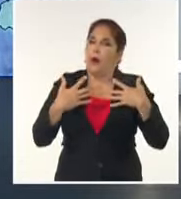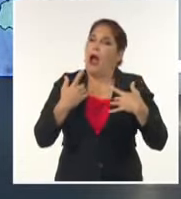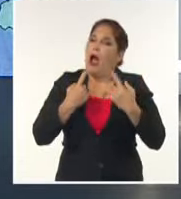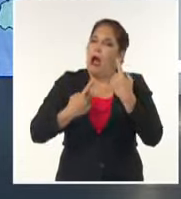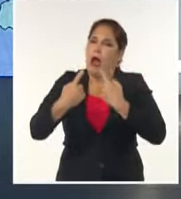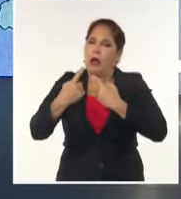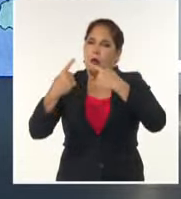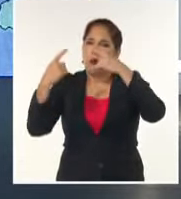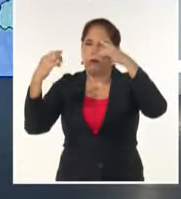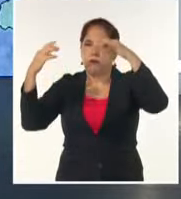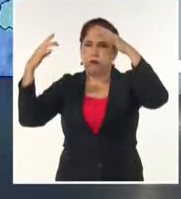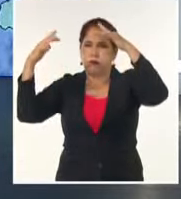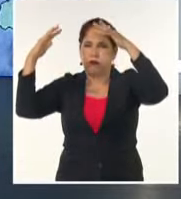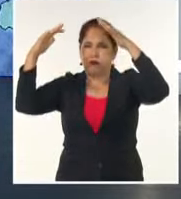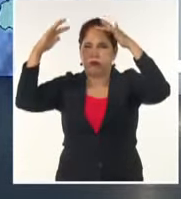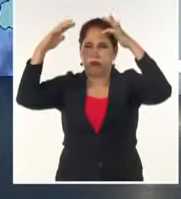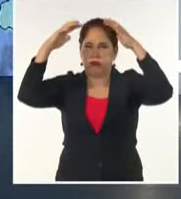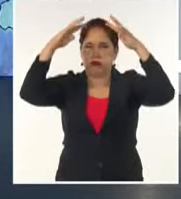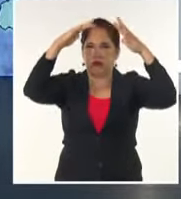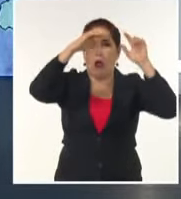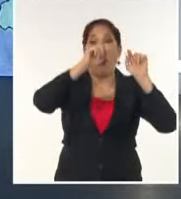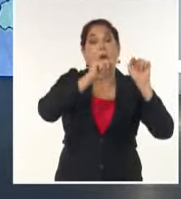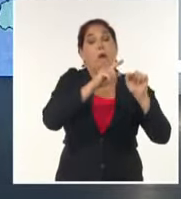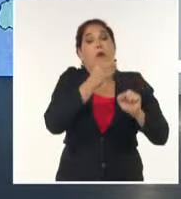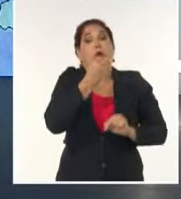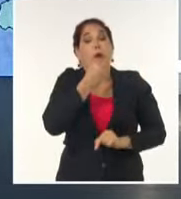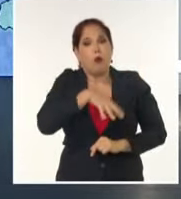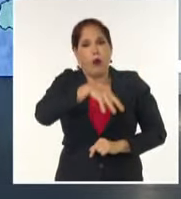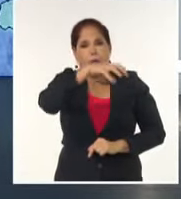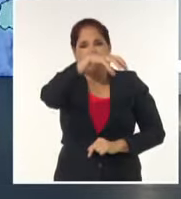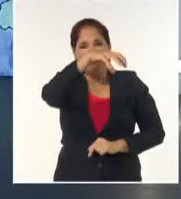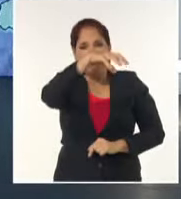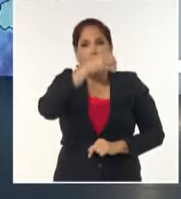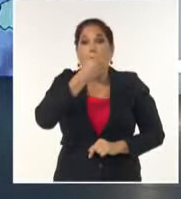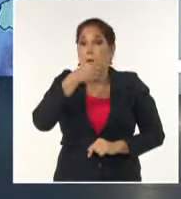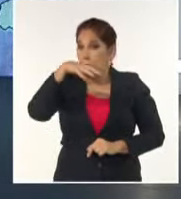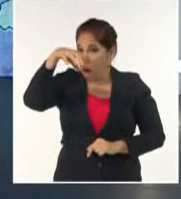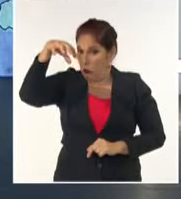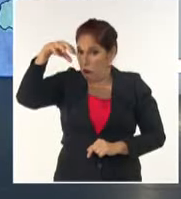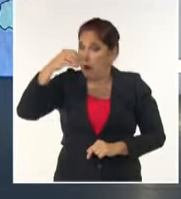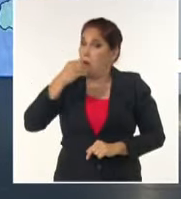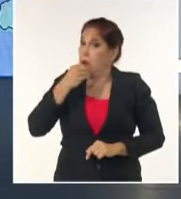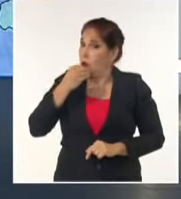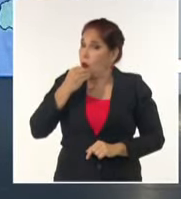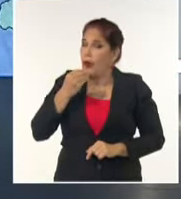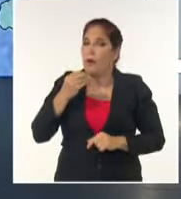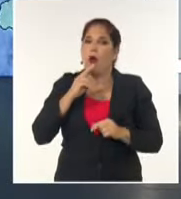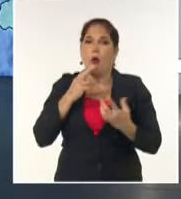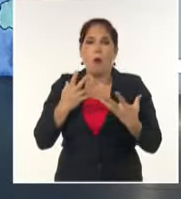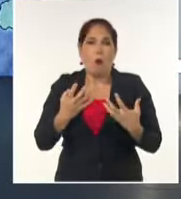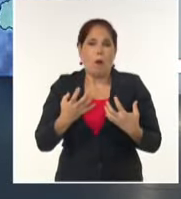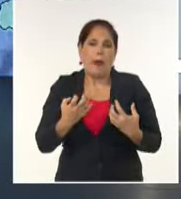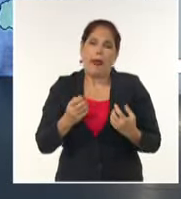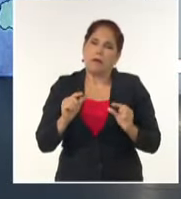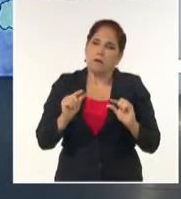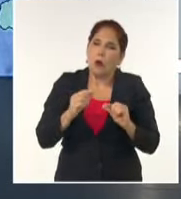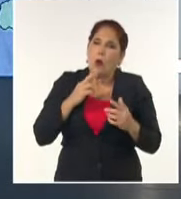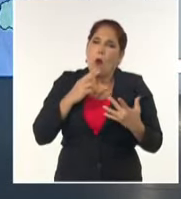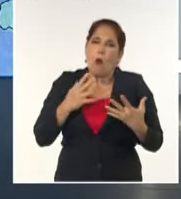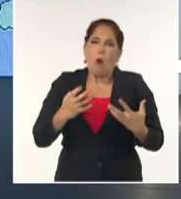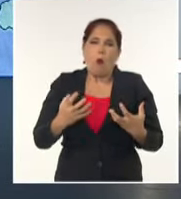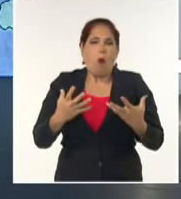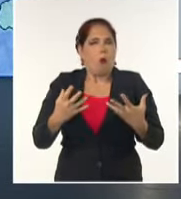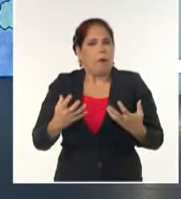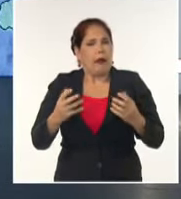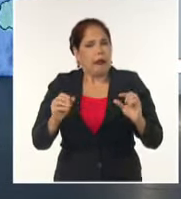nublados hacia zonas del interior donde puede ocurrir algún chubasco muy aislado, ya que el bajo contenido de humedad tampoco favorece la formación de